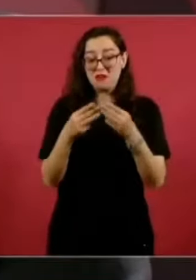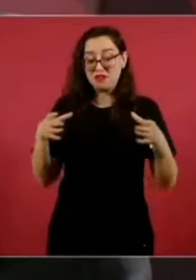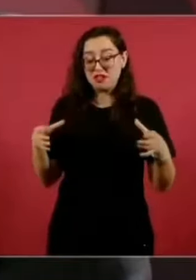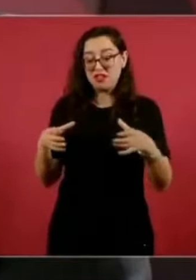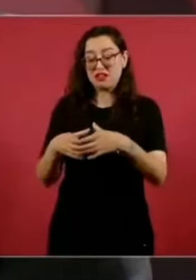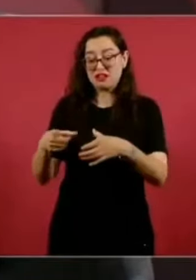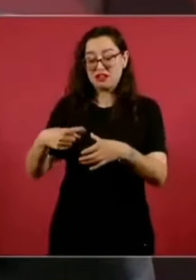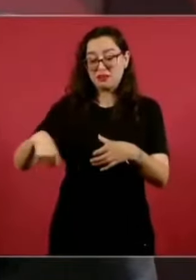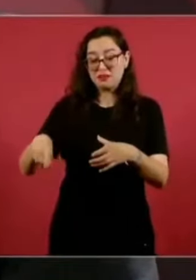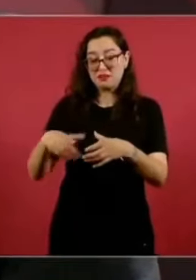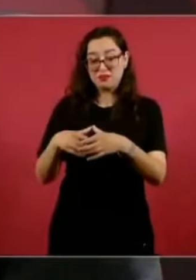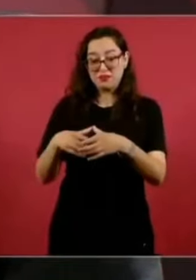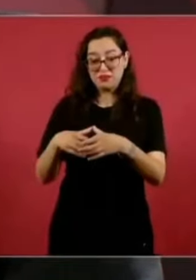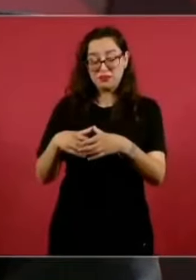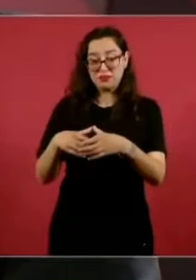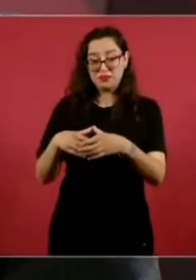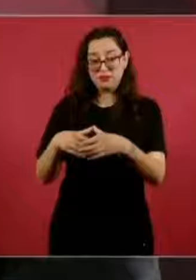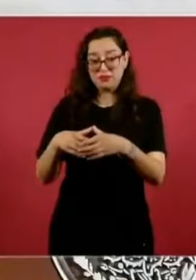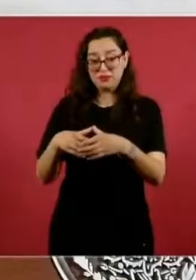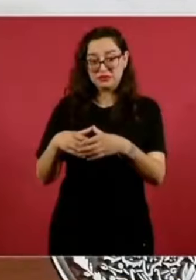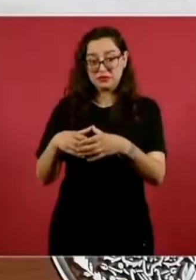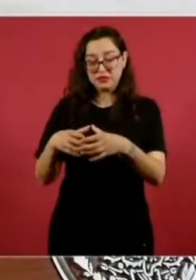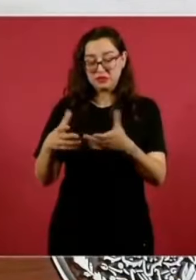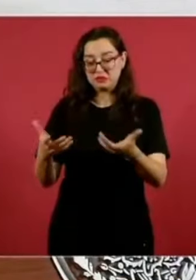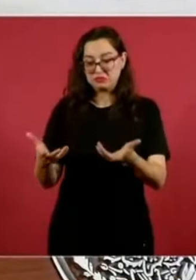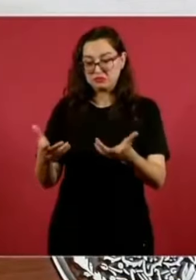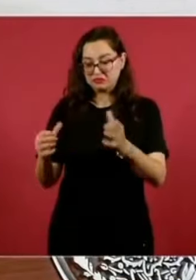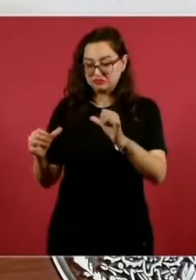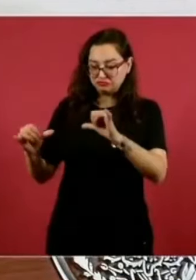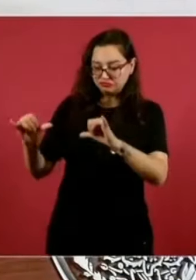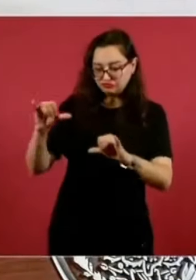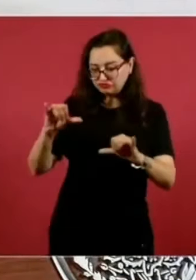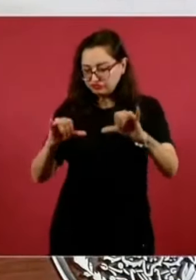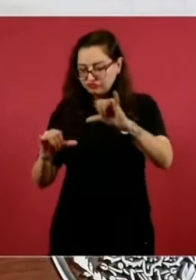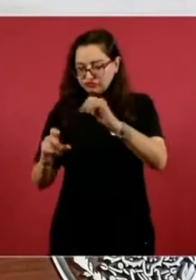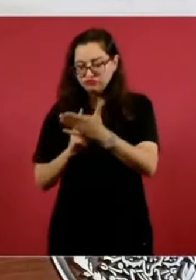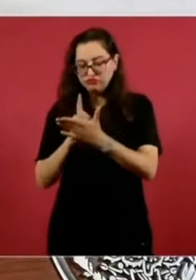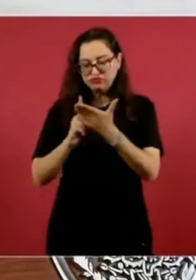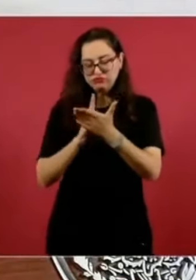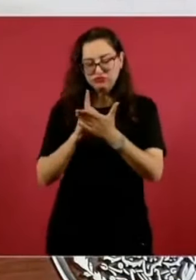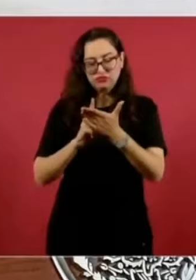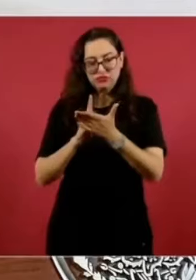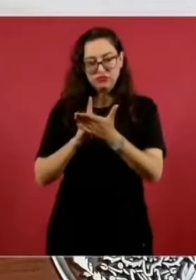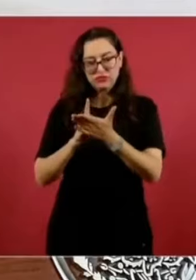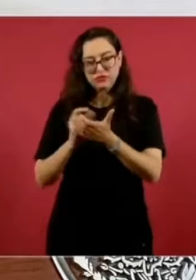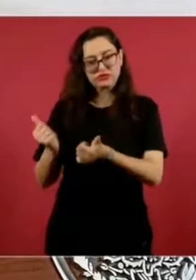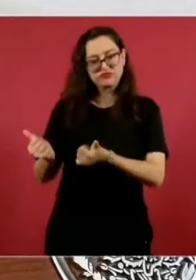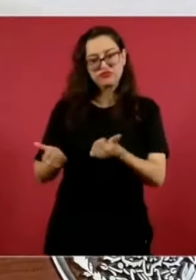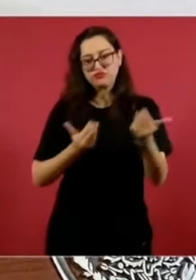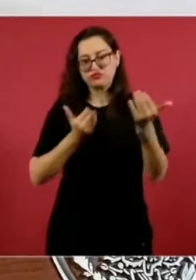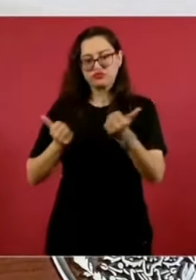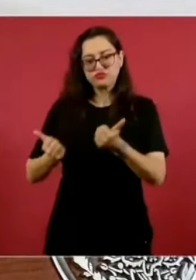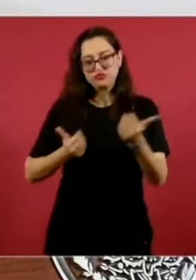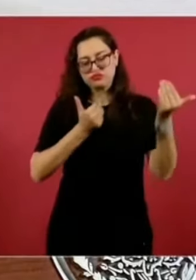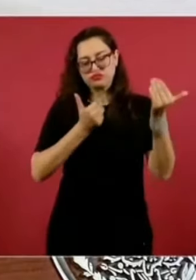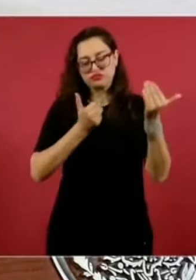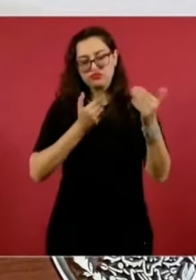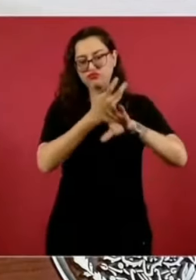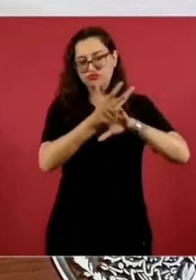elaborar droga para introducirla a Estados Unidos.